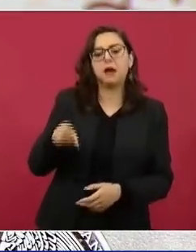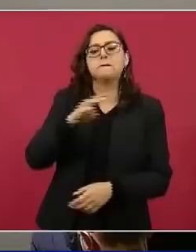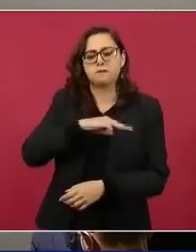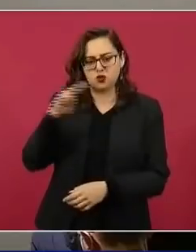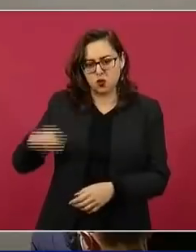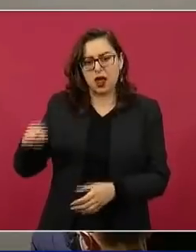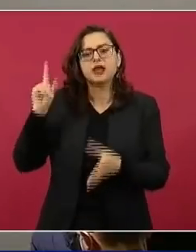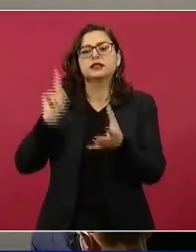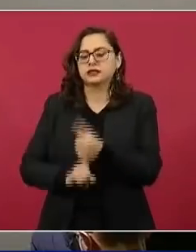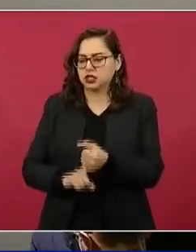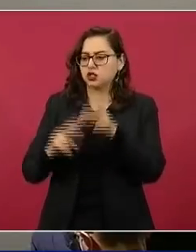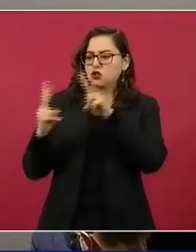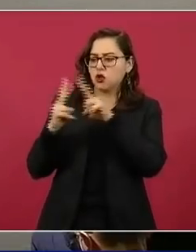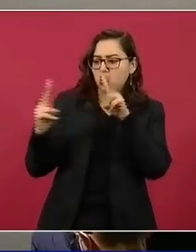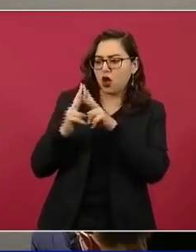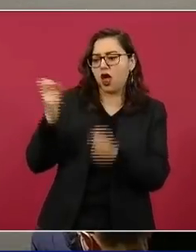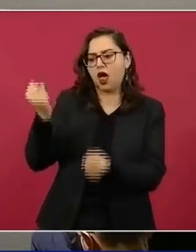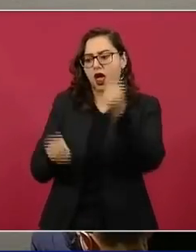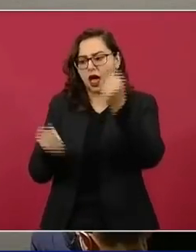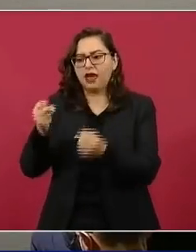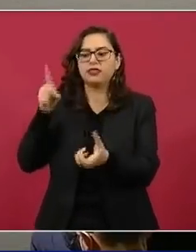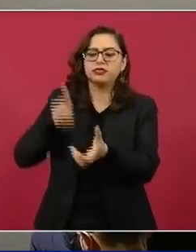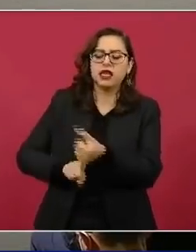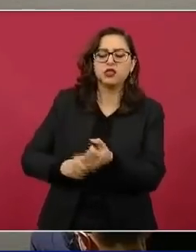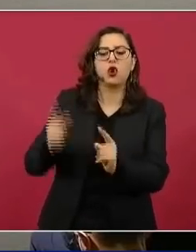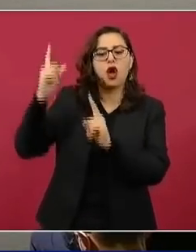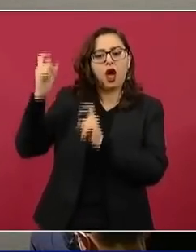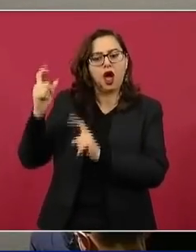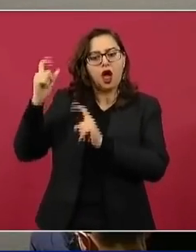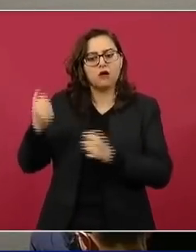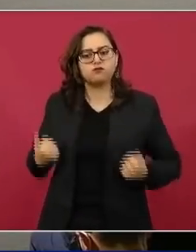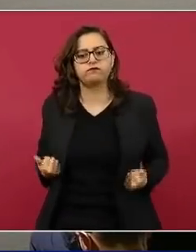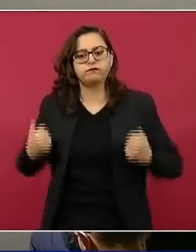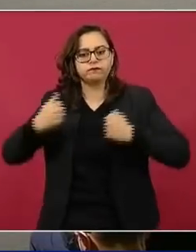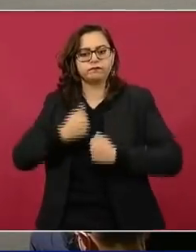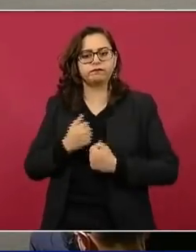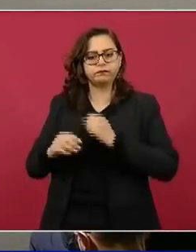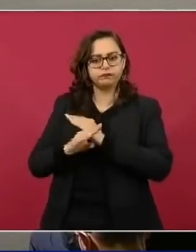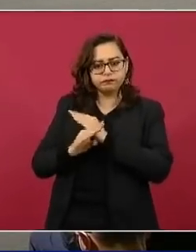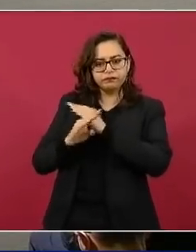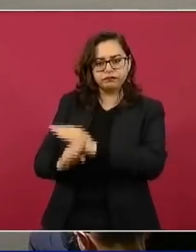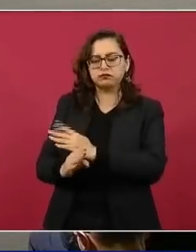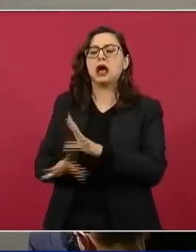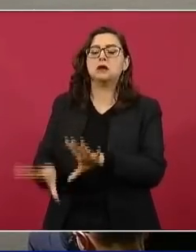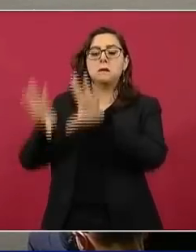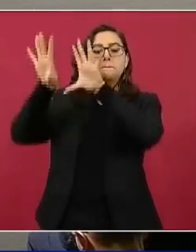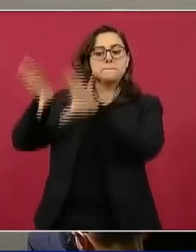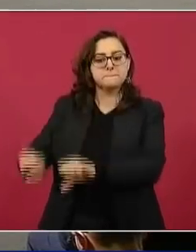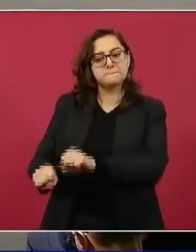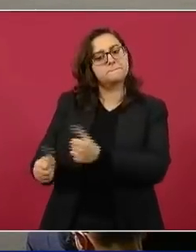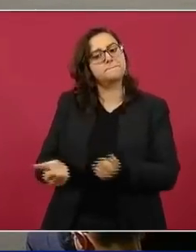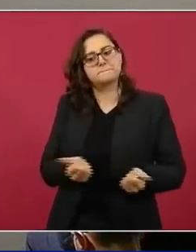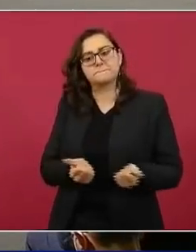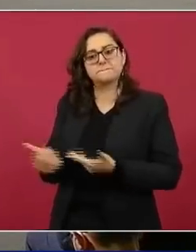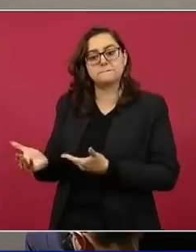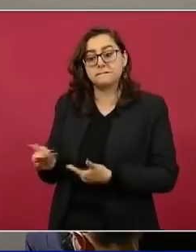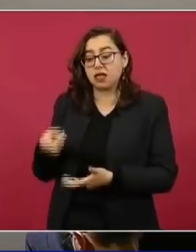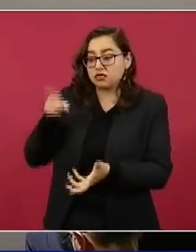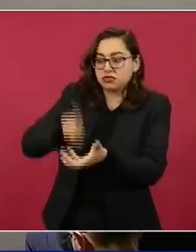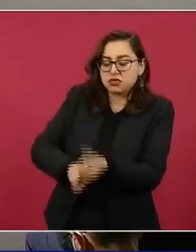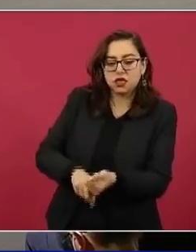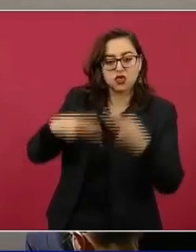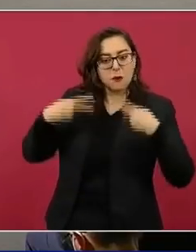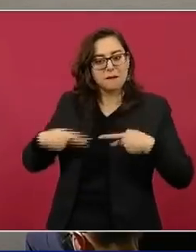armas y chalecos tácticos. Se comprobó que los elementos de la Guardia Nacional no